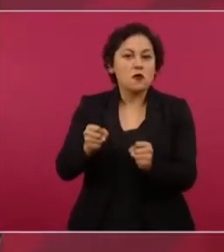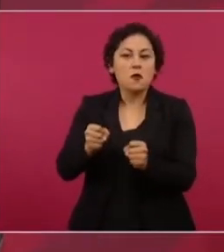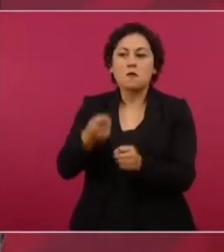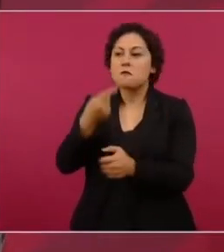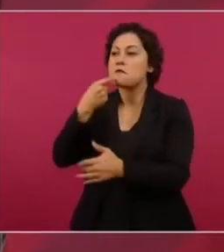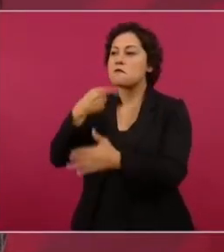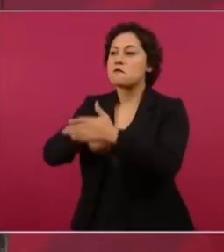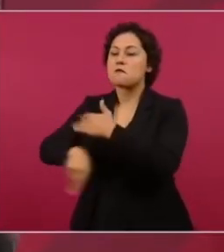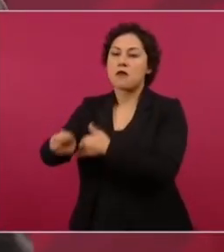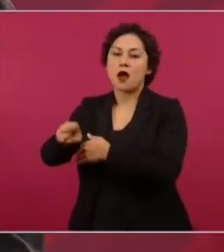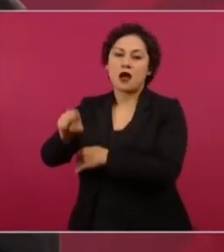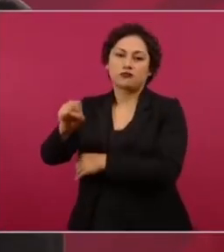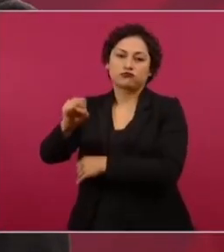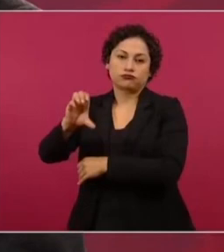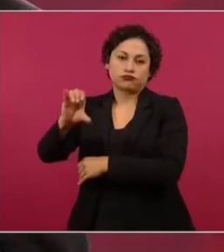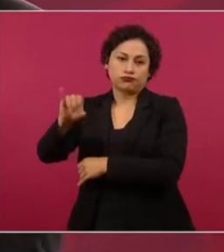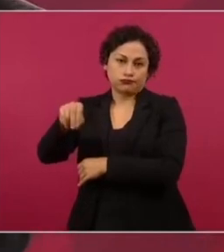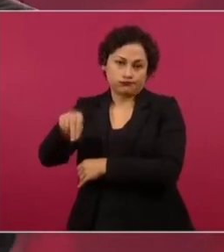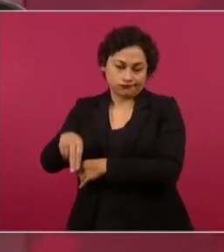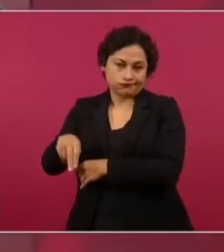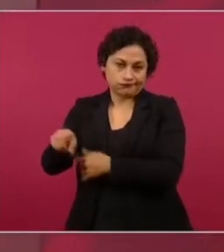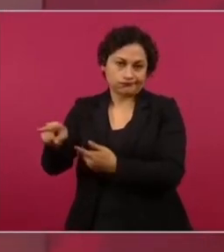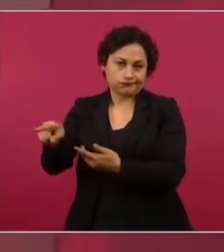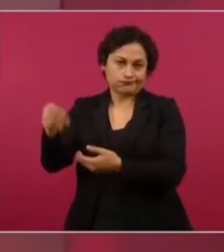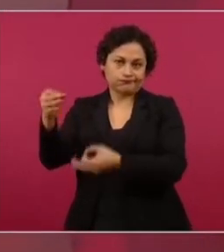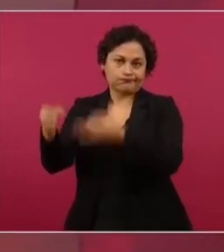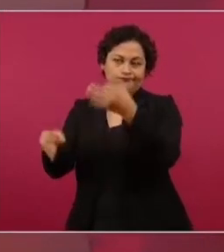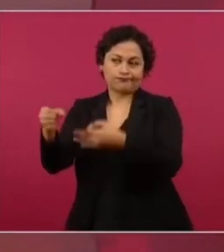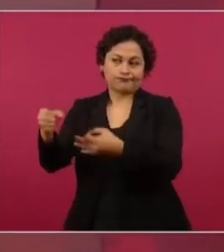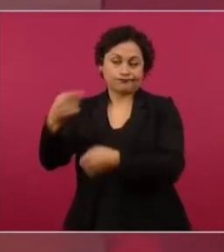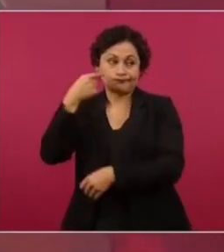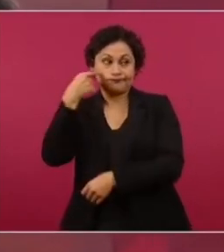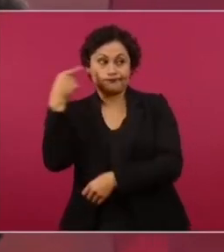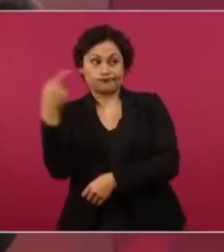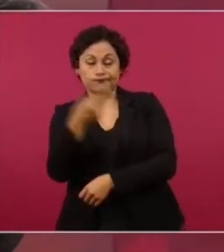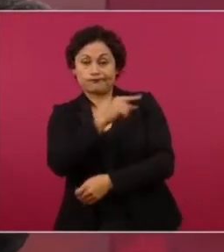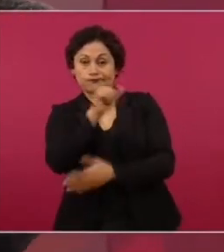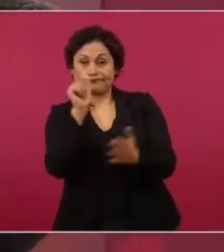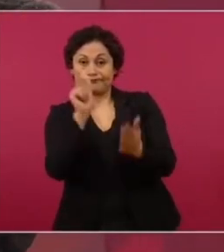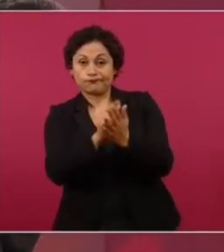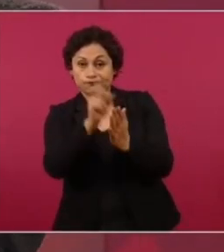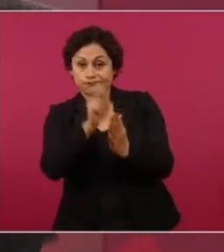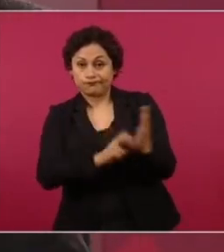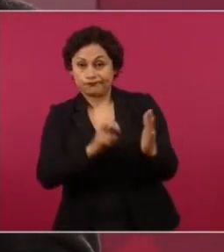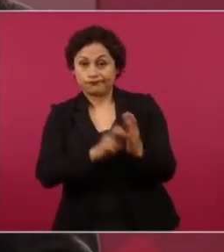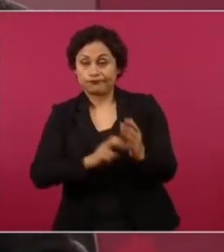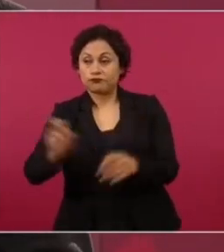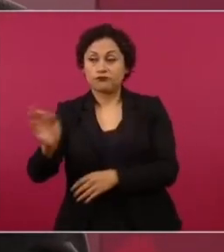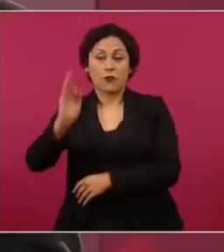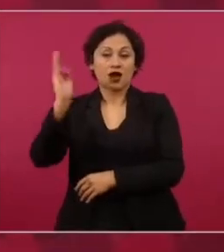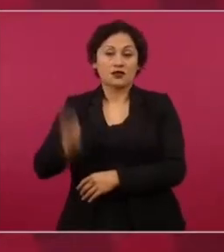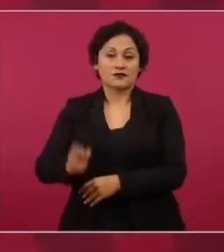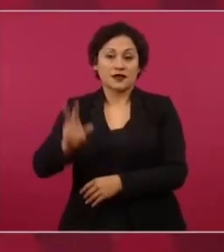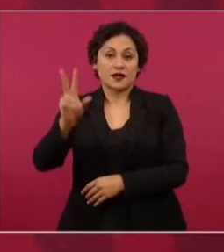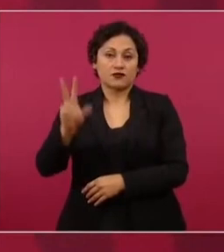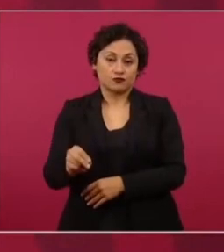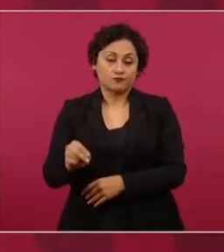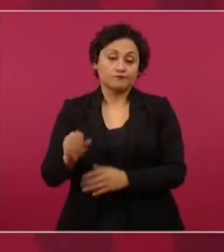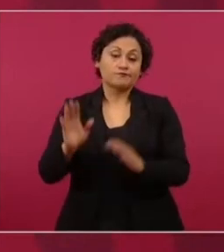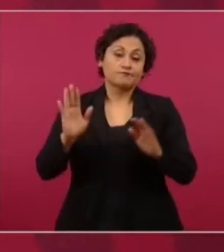para pedir que se declare inconstitucional y van a ser los ministros